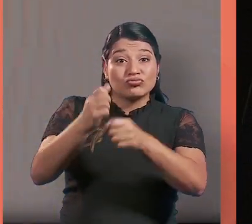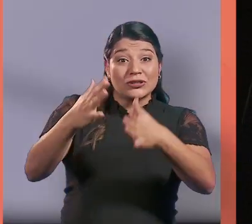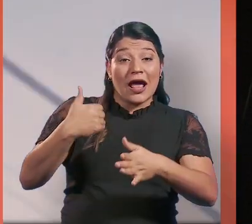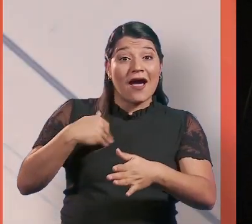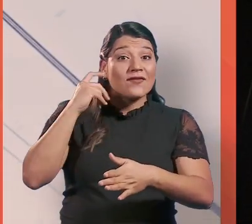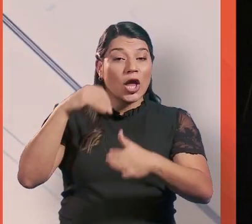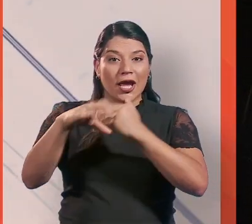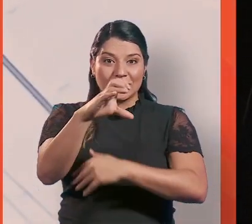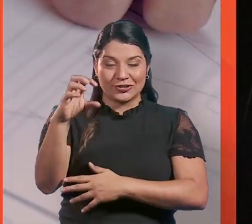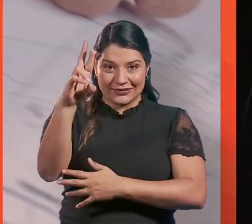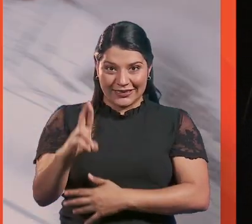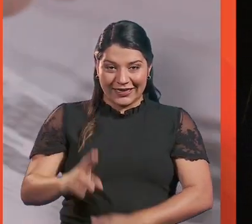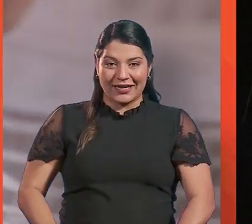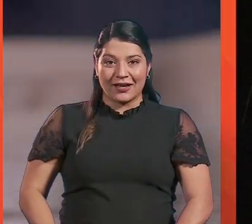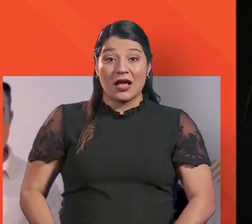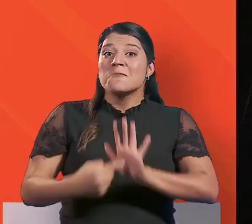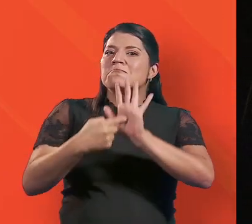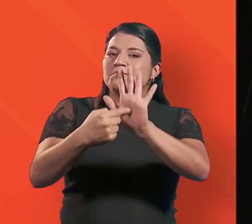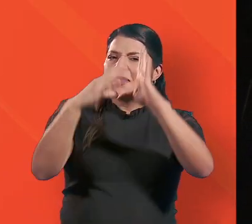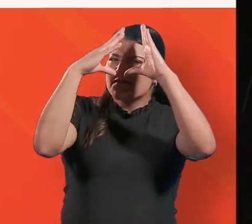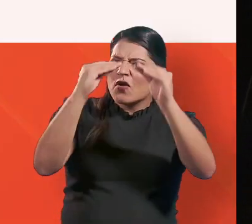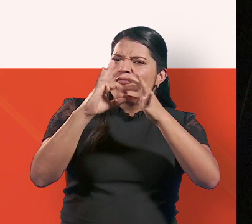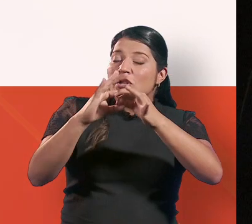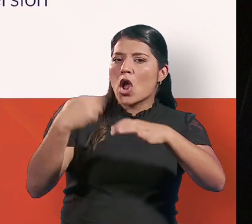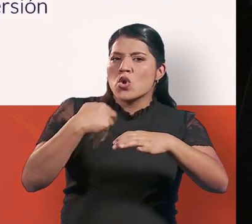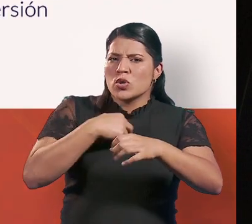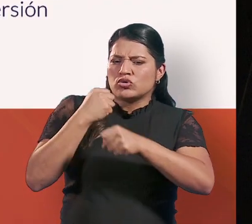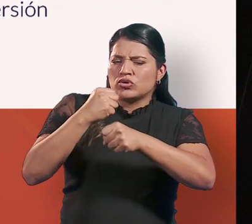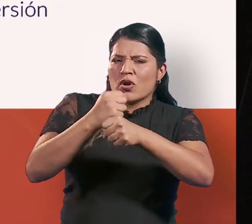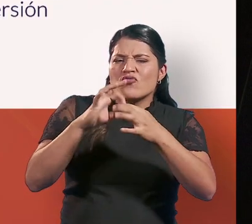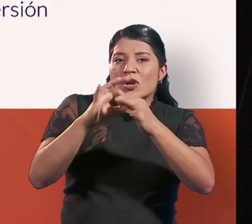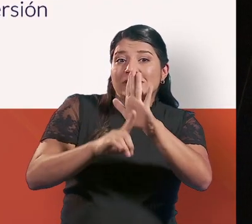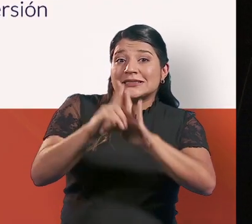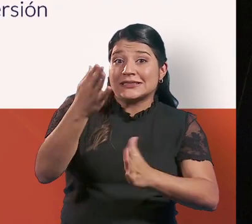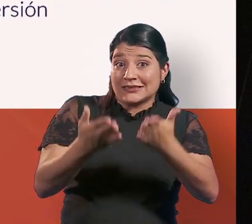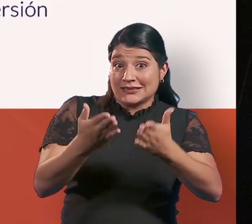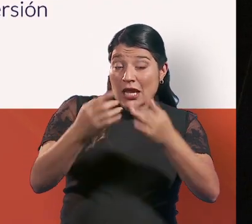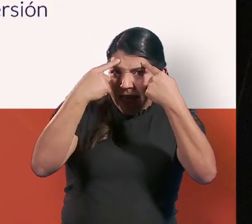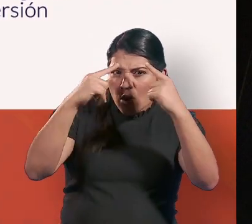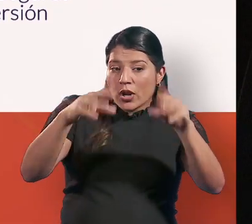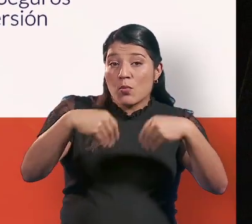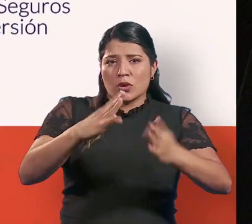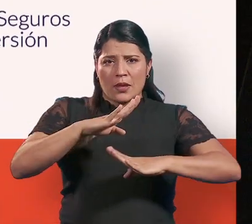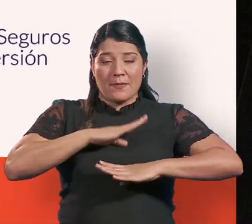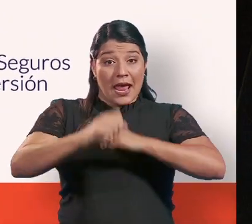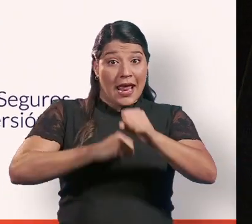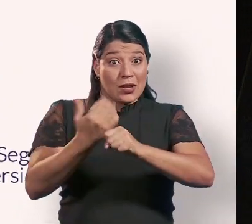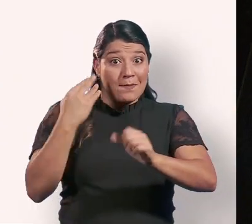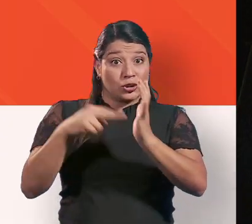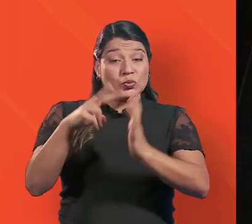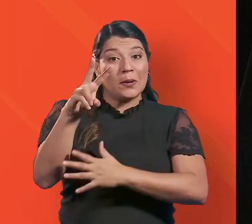por el Banco de los Trabajadores y las Trabajadoras del país Un reporte de nuestras acciones de sostenibilidad que